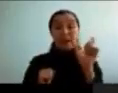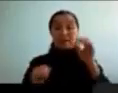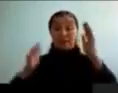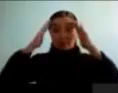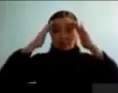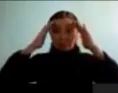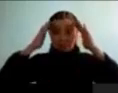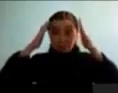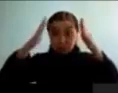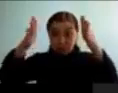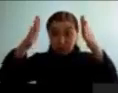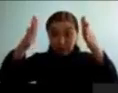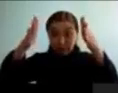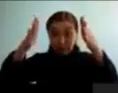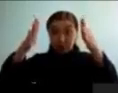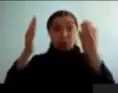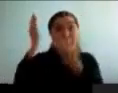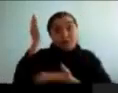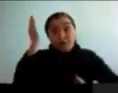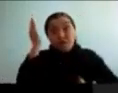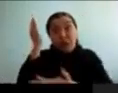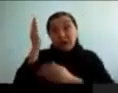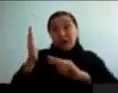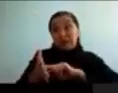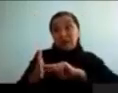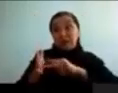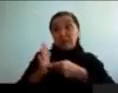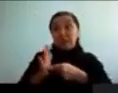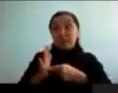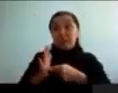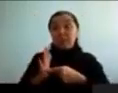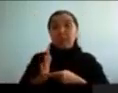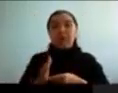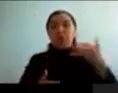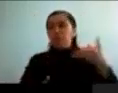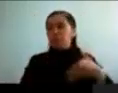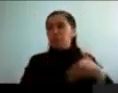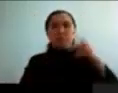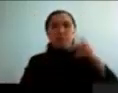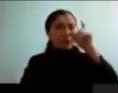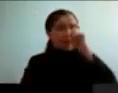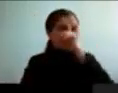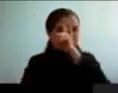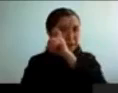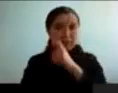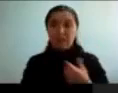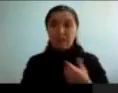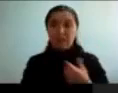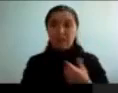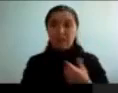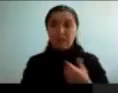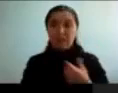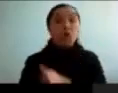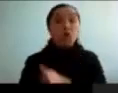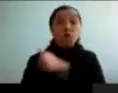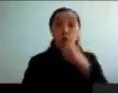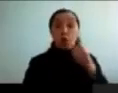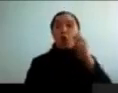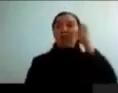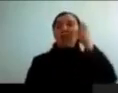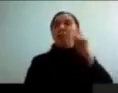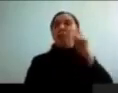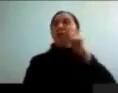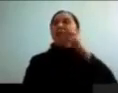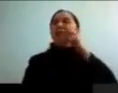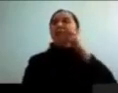trastorno, que volvemos a decir un trastorno, es un concepto súper complejo. A pesar de que todos tenemos una noción de lo que es la atención, porque